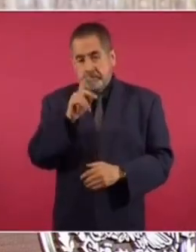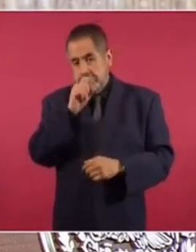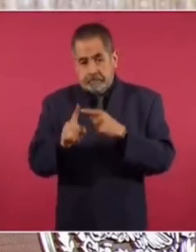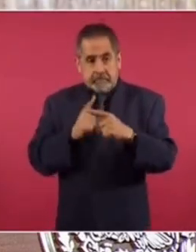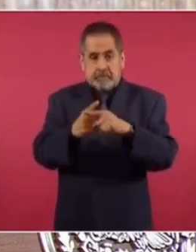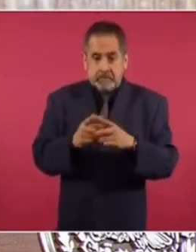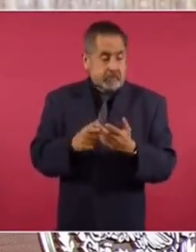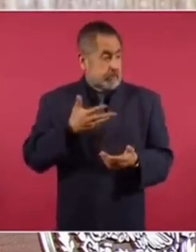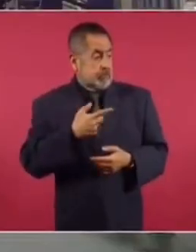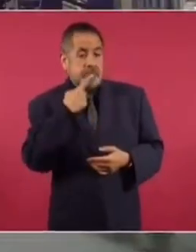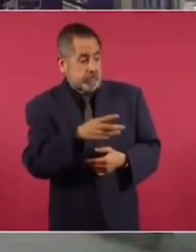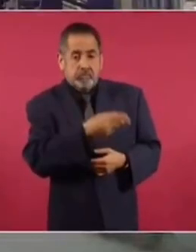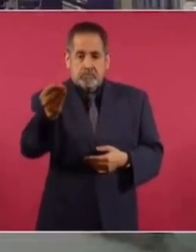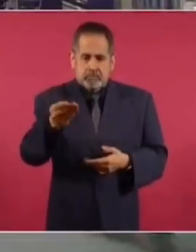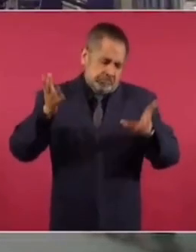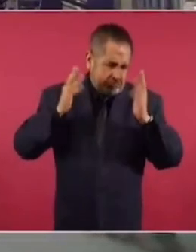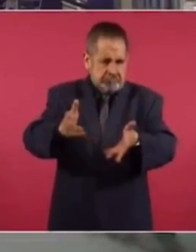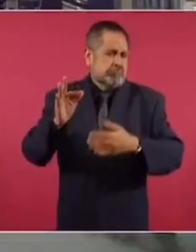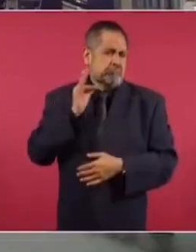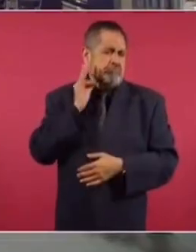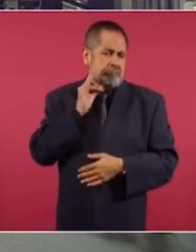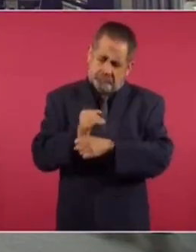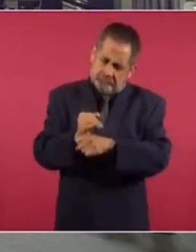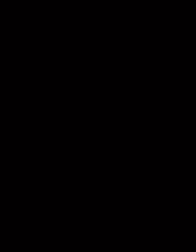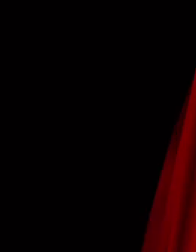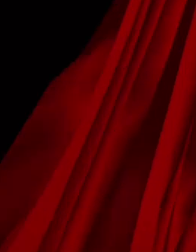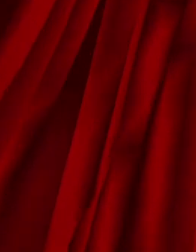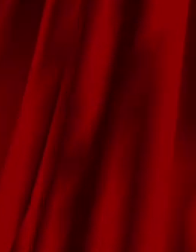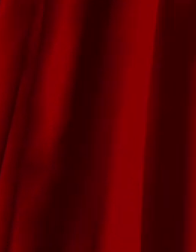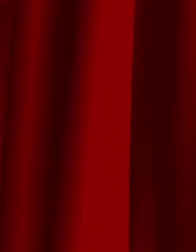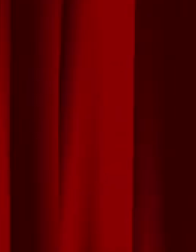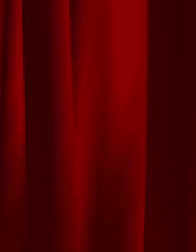Pero además, si ya presentaron denuncia, pues que la fiscalía también haga lo propio. ¡Gracias!